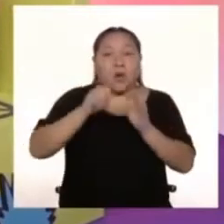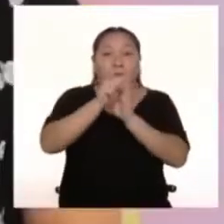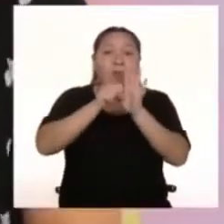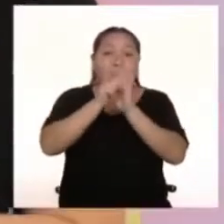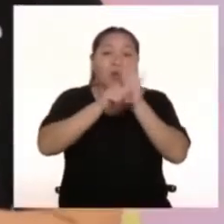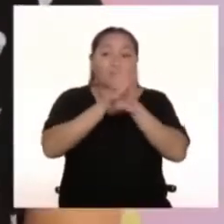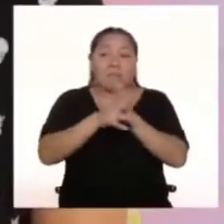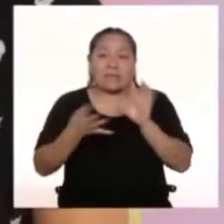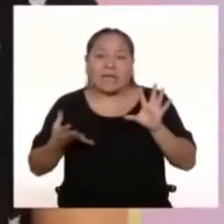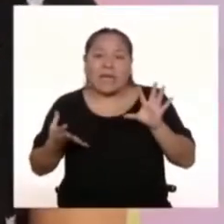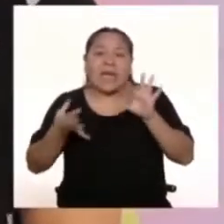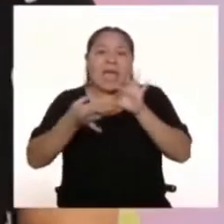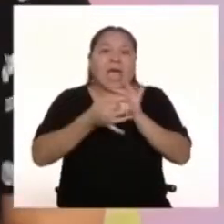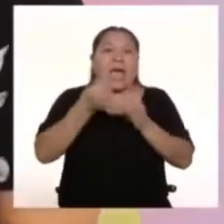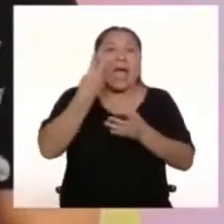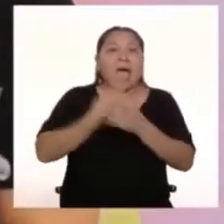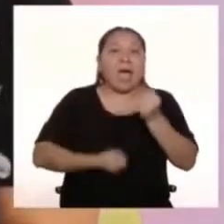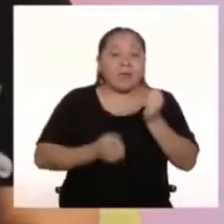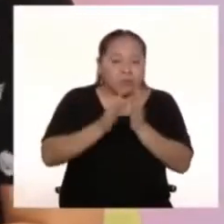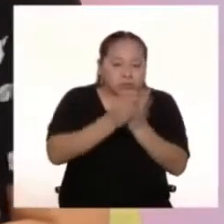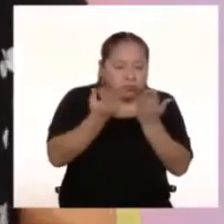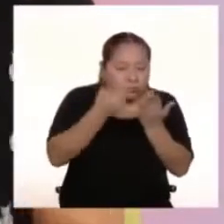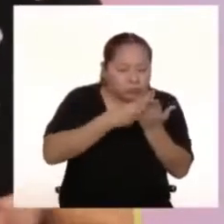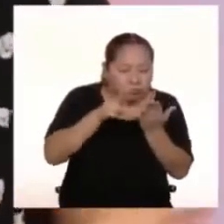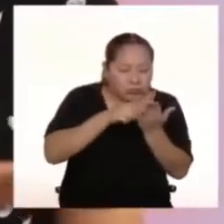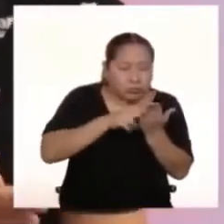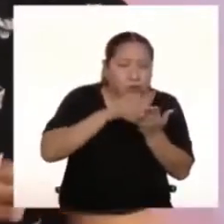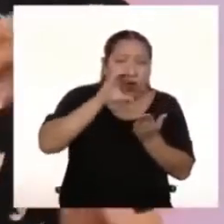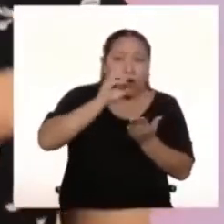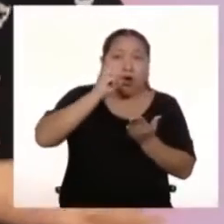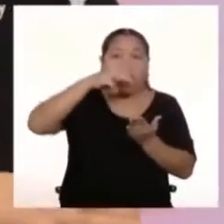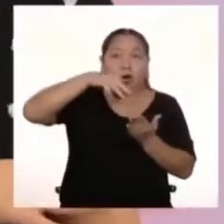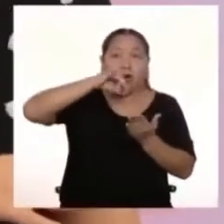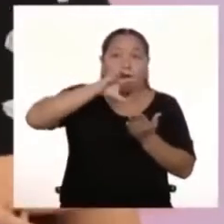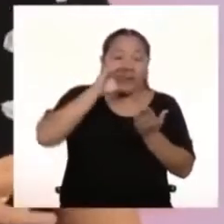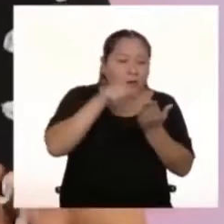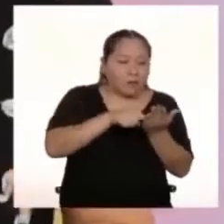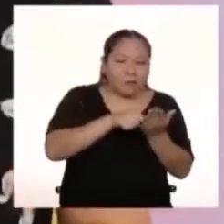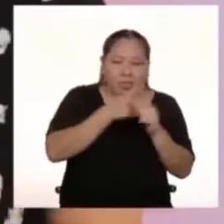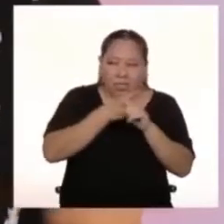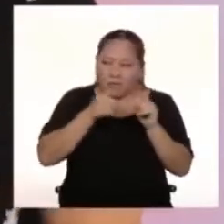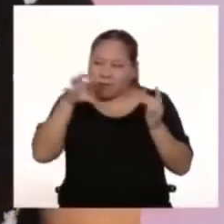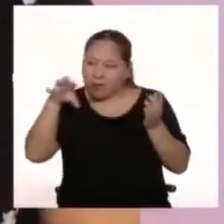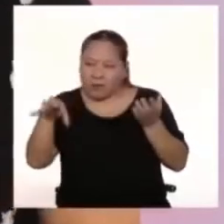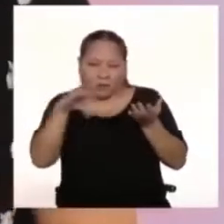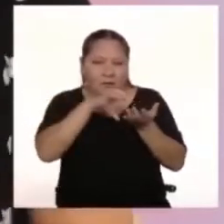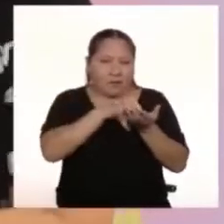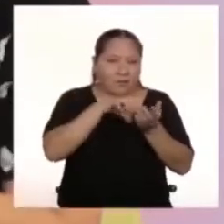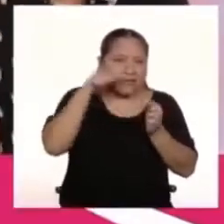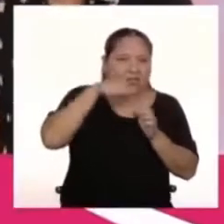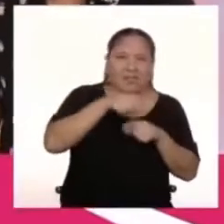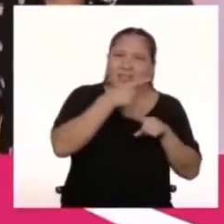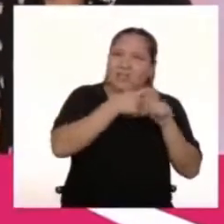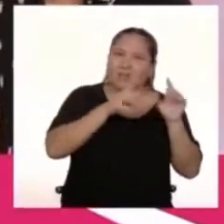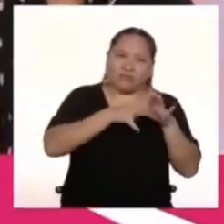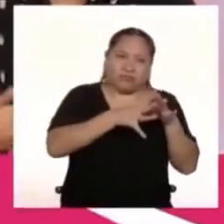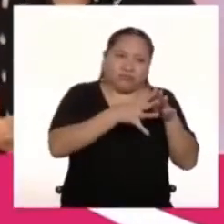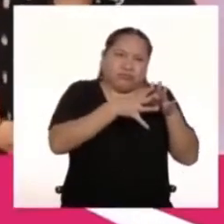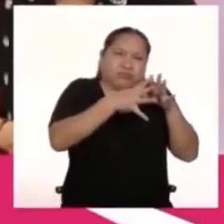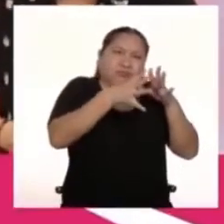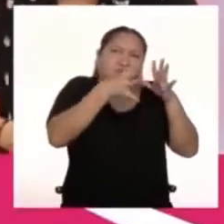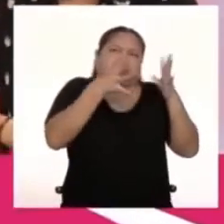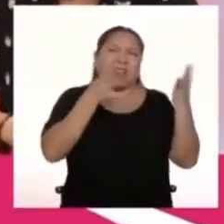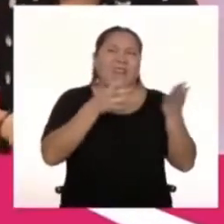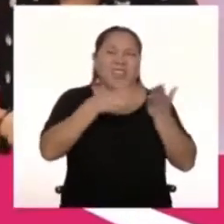los cómics También es bacán Obviamente los cómics A diferencia de las películas Y como les decía antes Es un universo mucho más grande